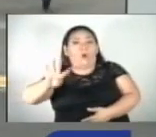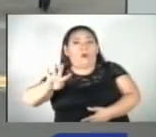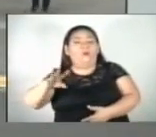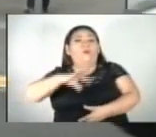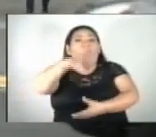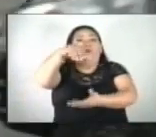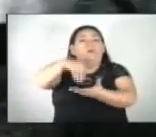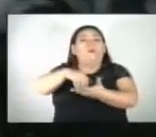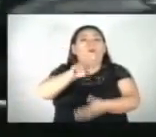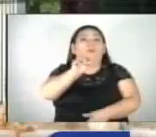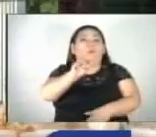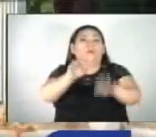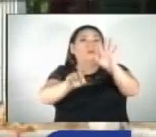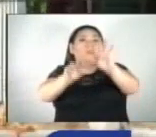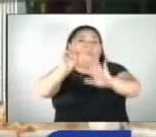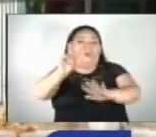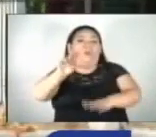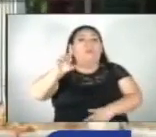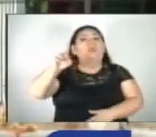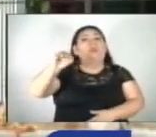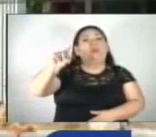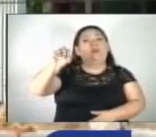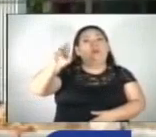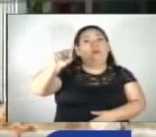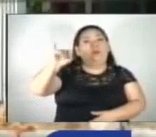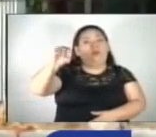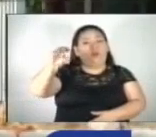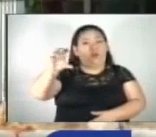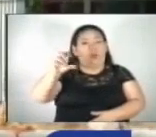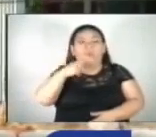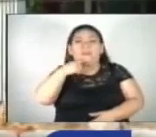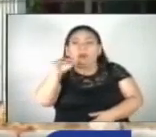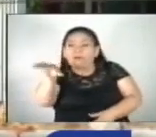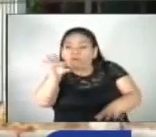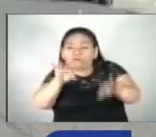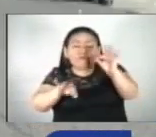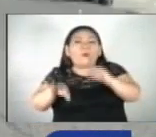262 distritos, gobernantes que serán electos por la población salvadoreña.